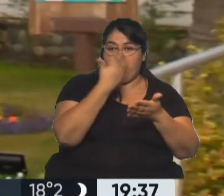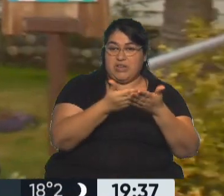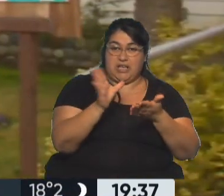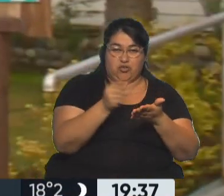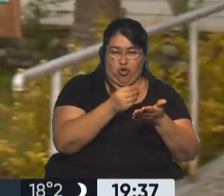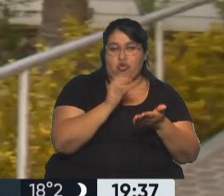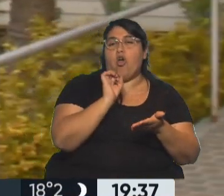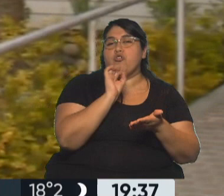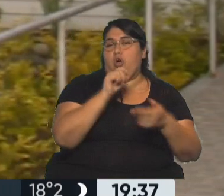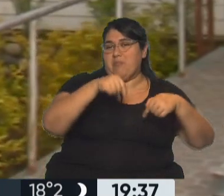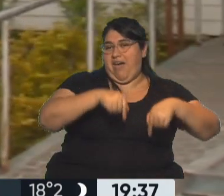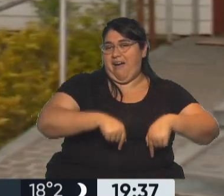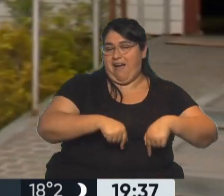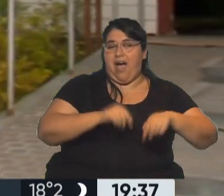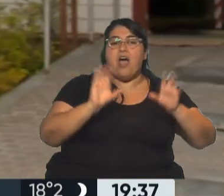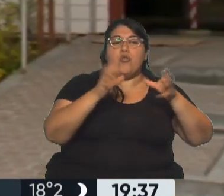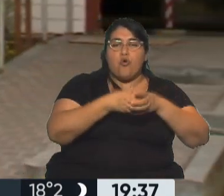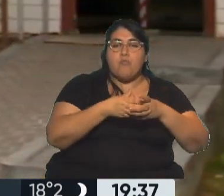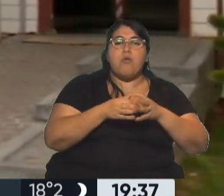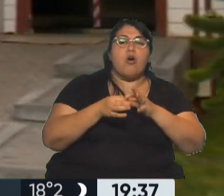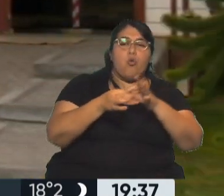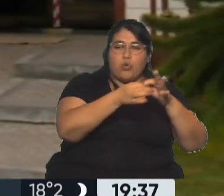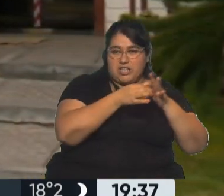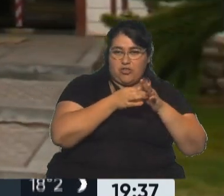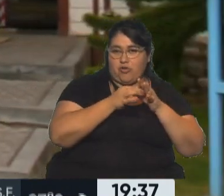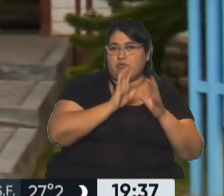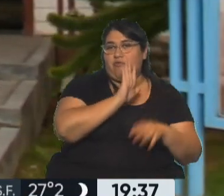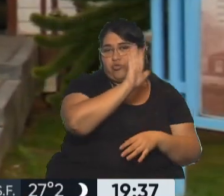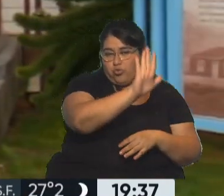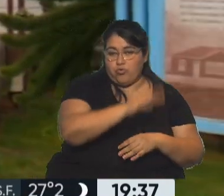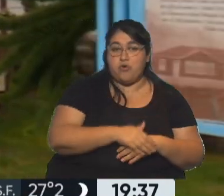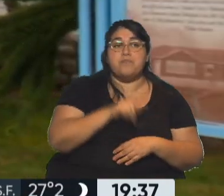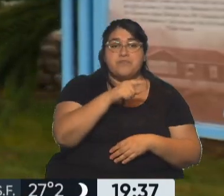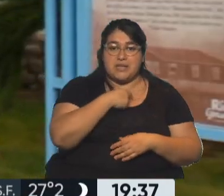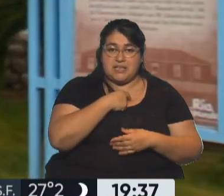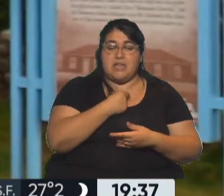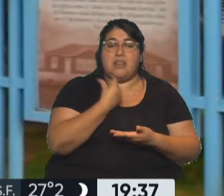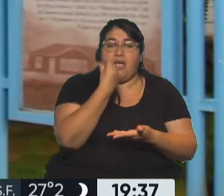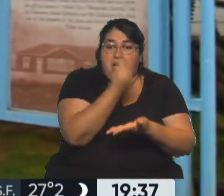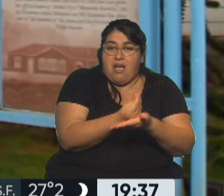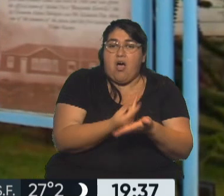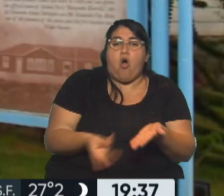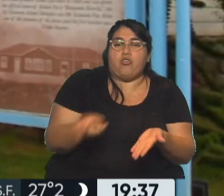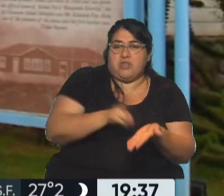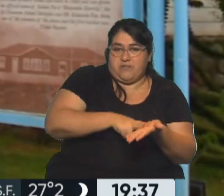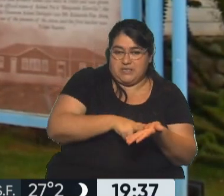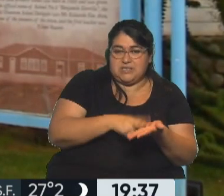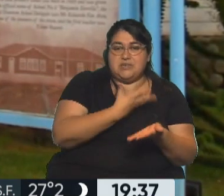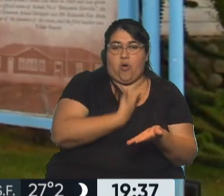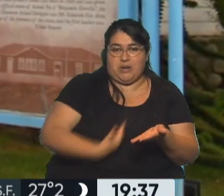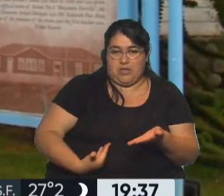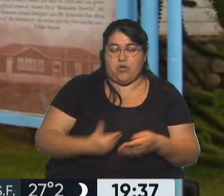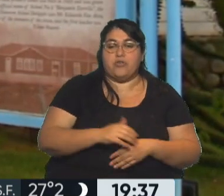Unidos Hacemos Futuro, que intentará la reelección del gobernador Melela, y sendas